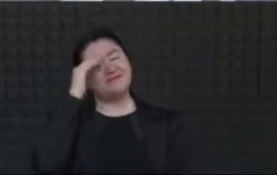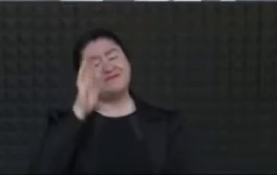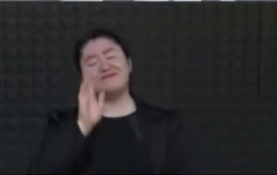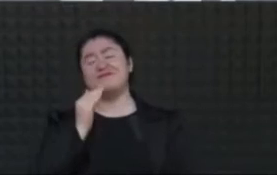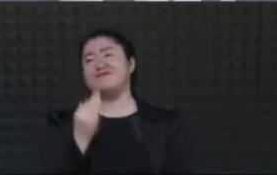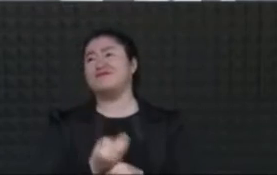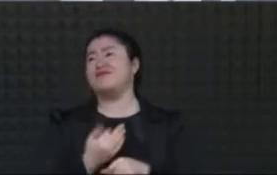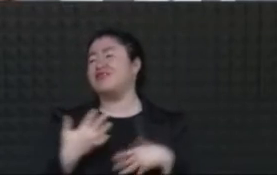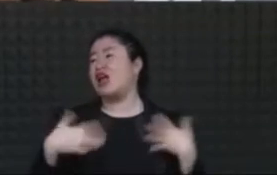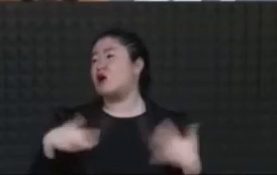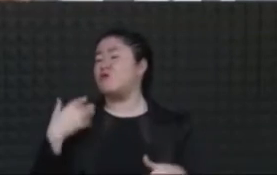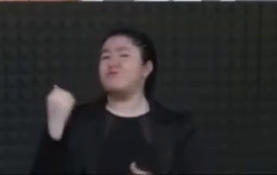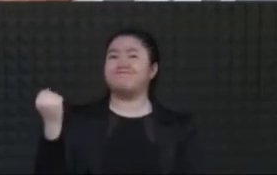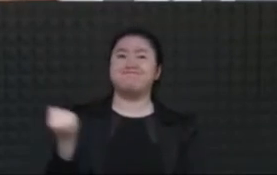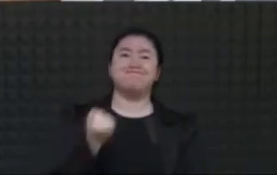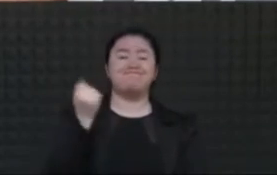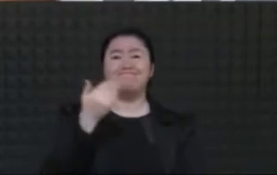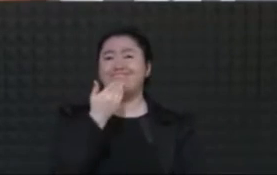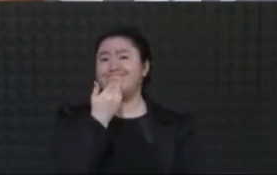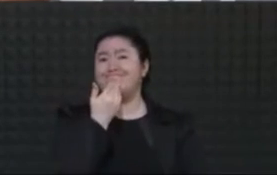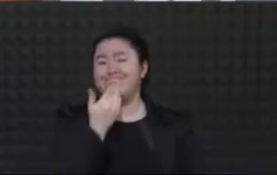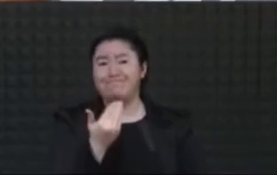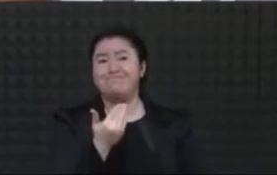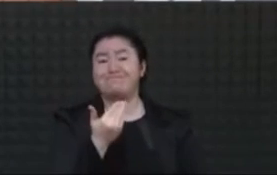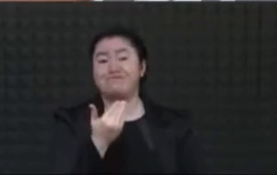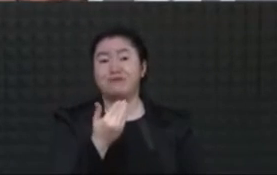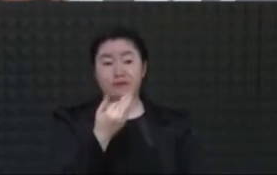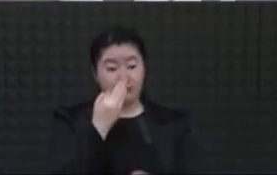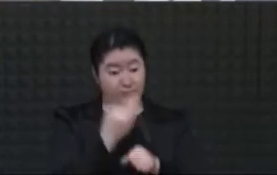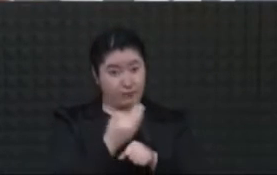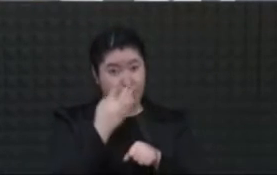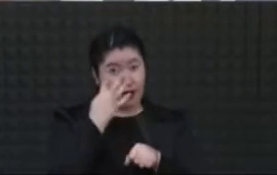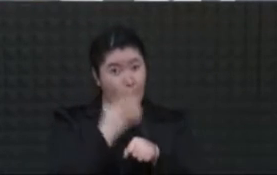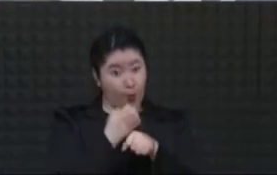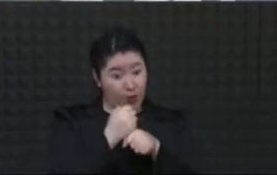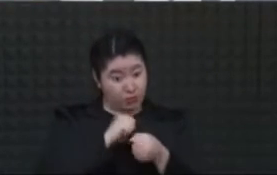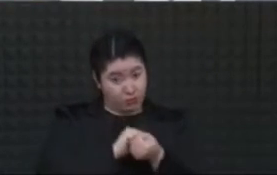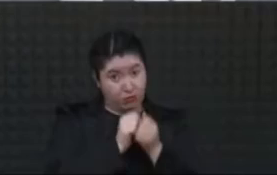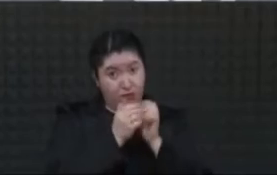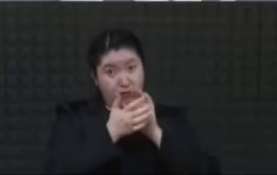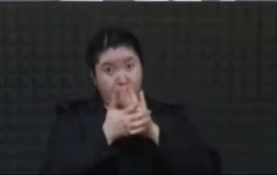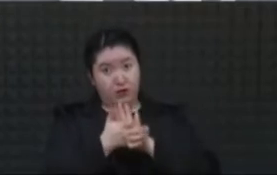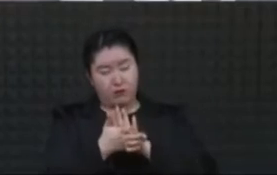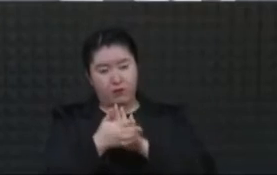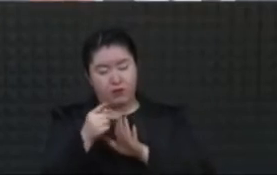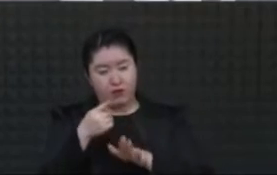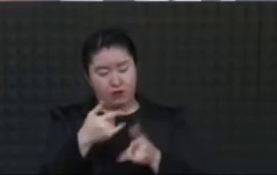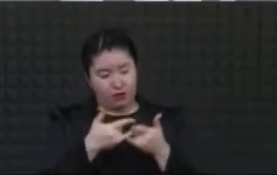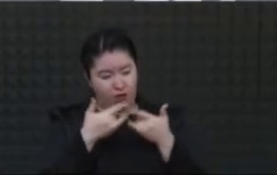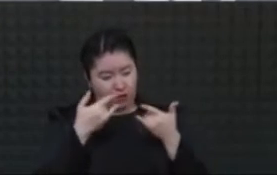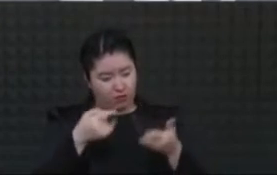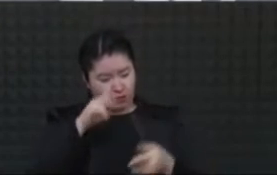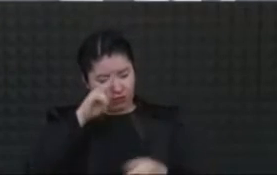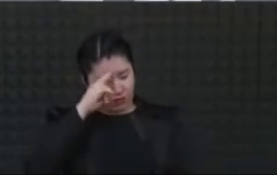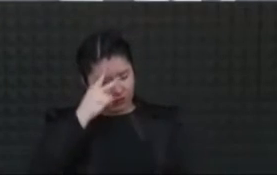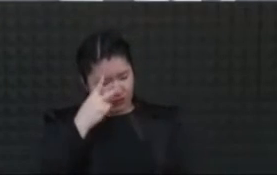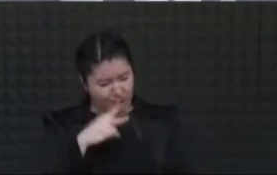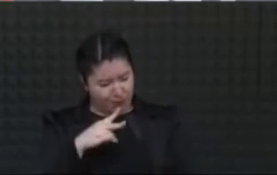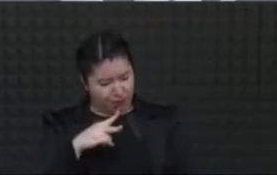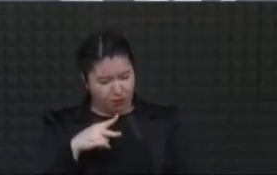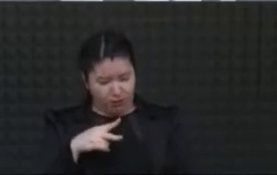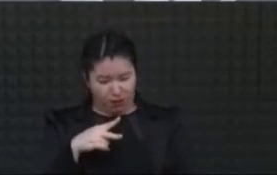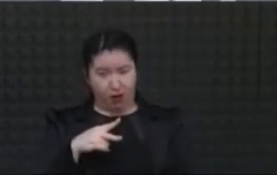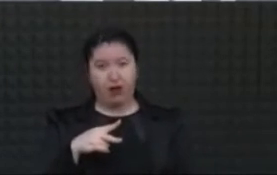tenido la posibilidad de que un movimiento como la Cuarta Transformación llegara a replantear la historia de este México y su narrativa.